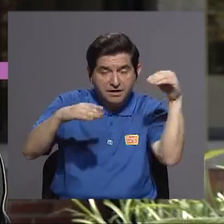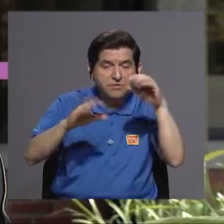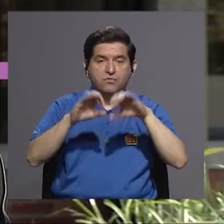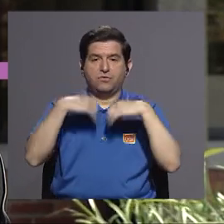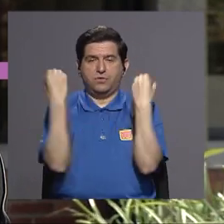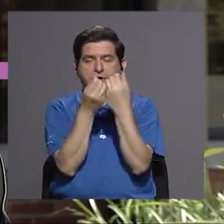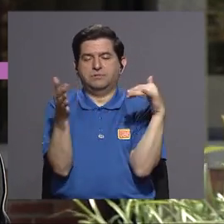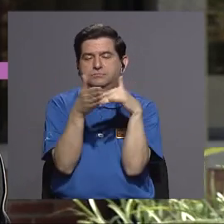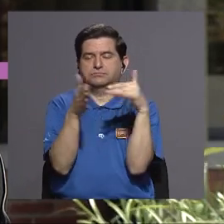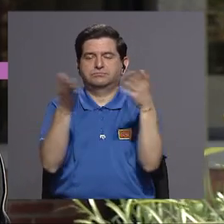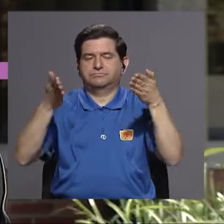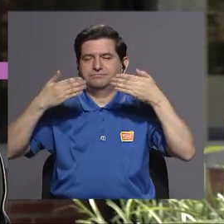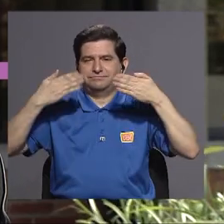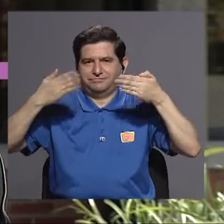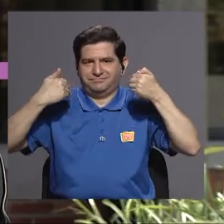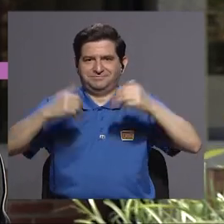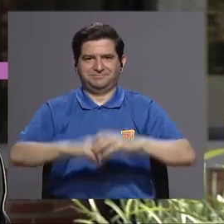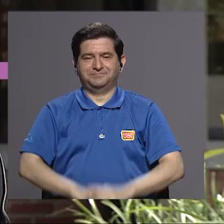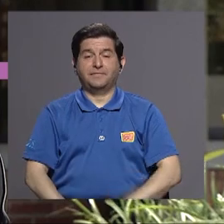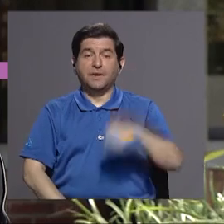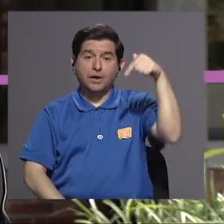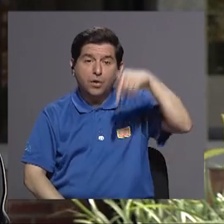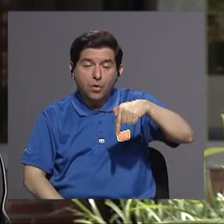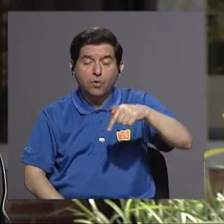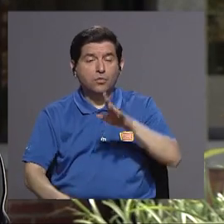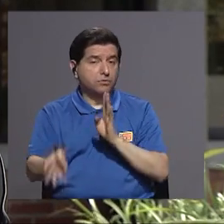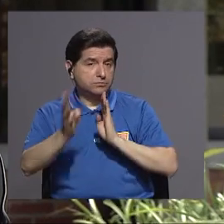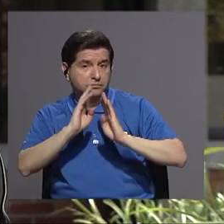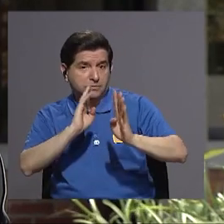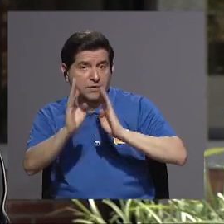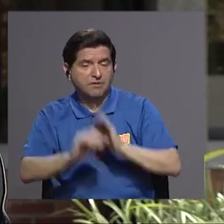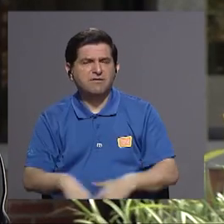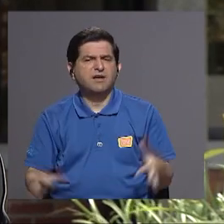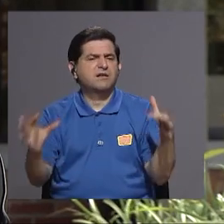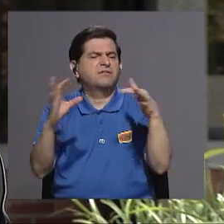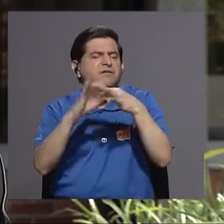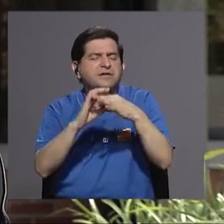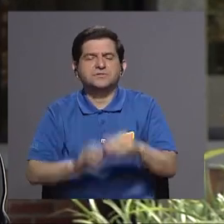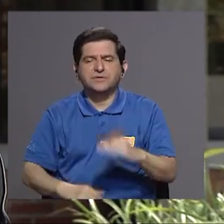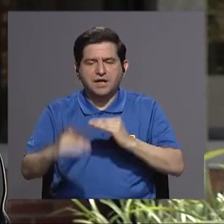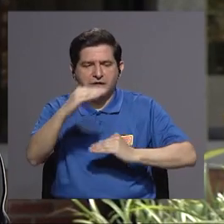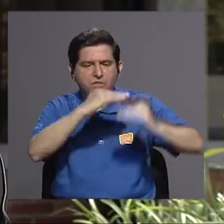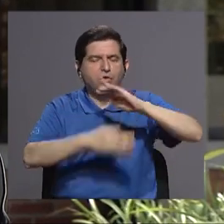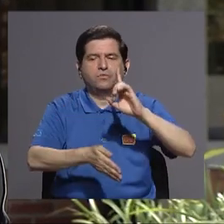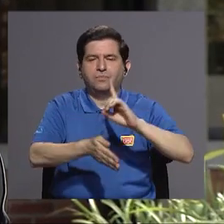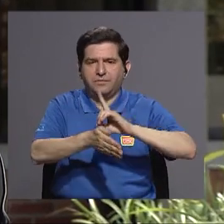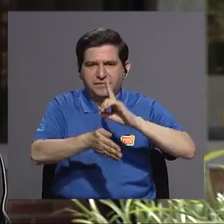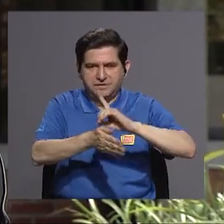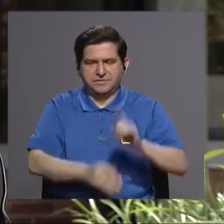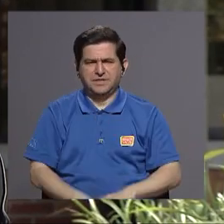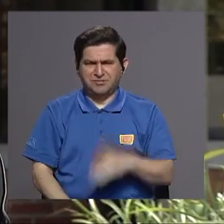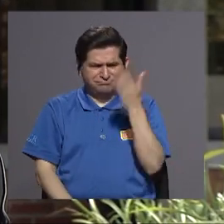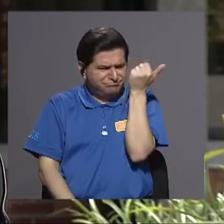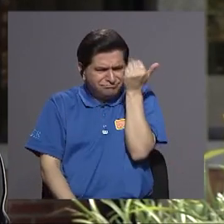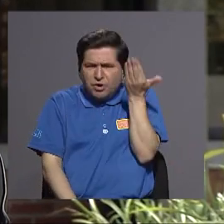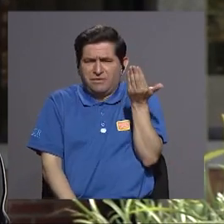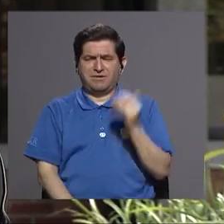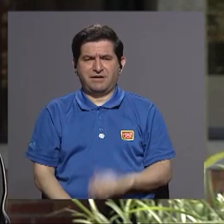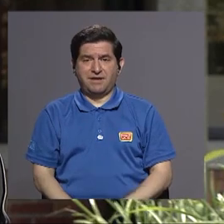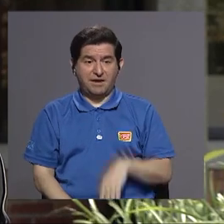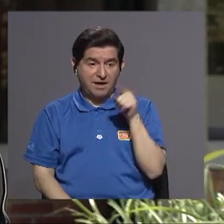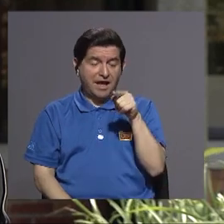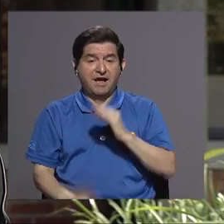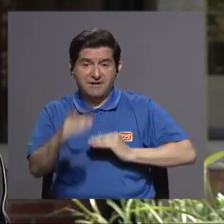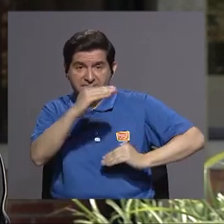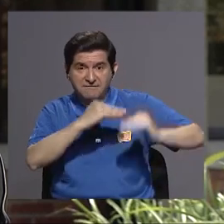de la organización para estudios tropicales hoy vamos a estar conversando acerca de la facultad de medicina porque porque es